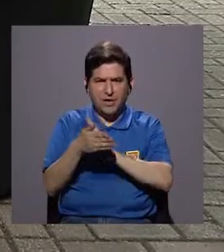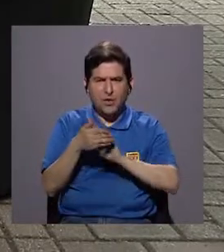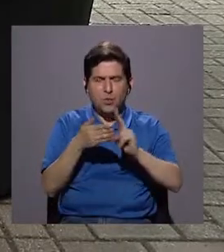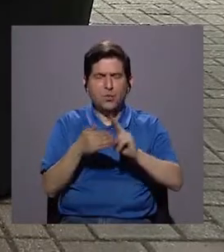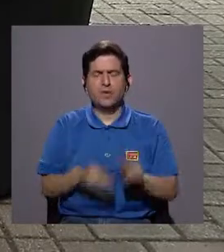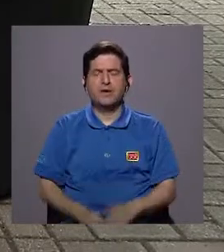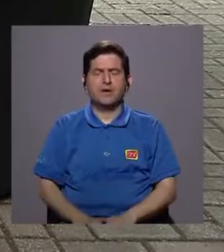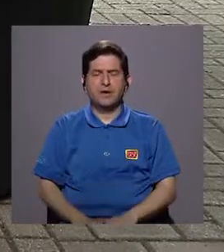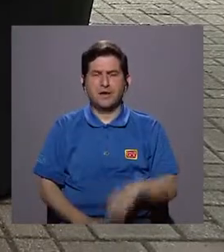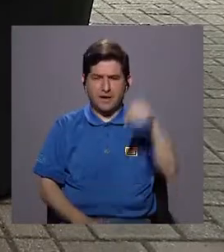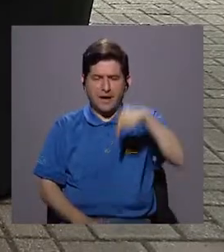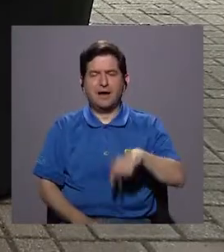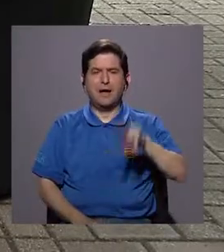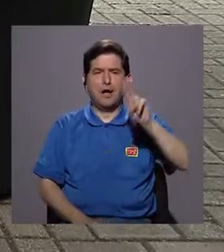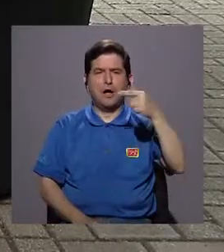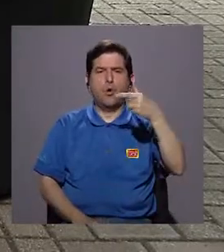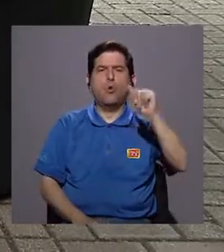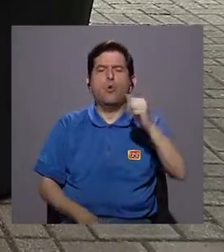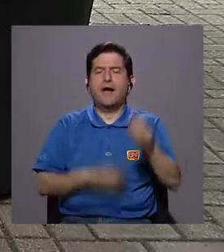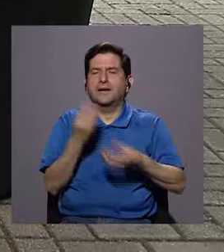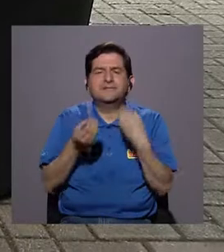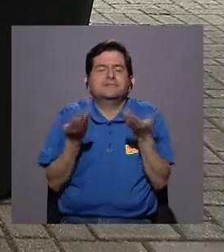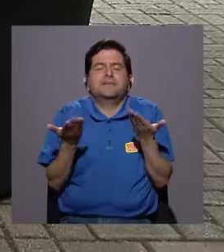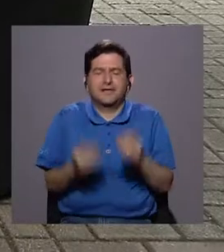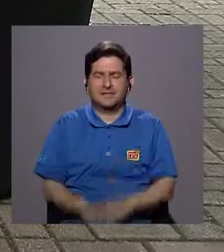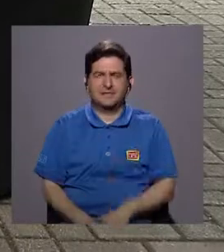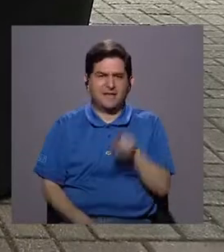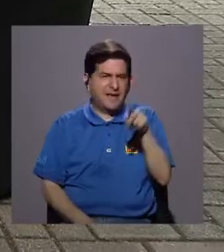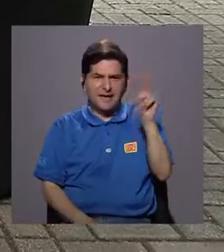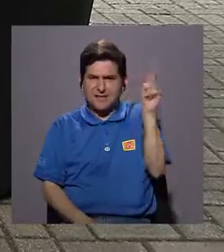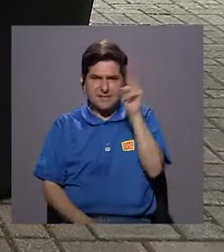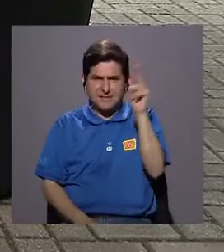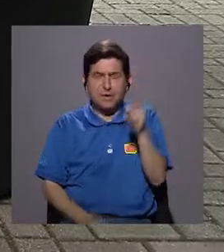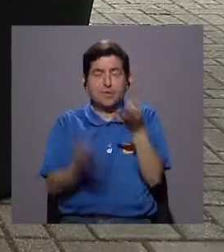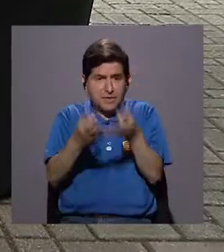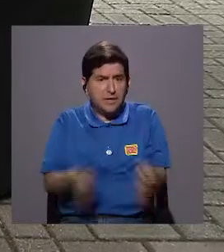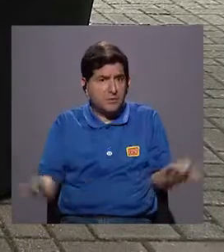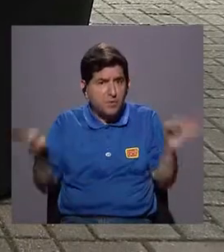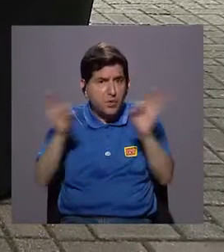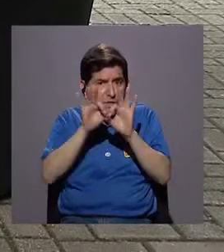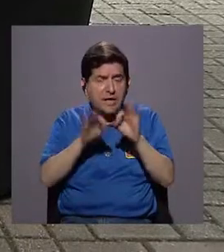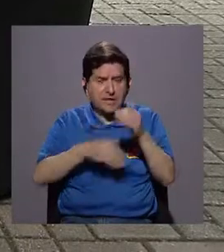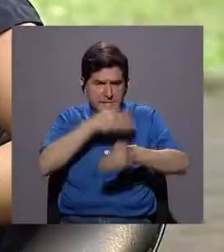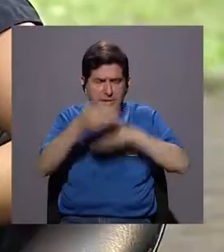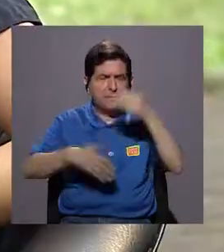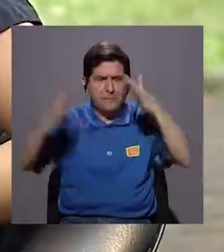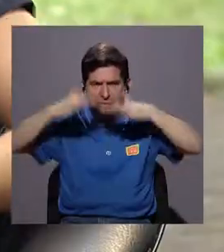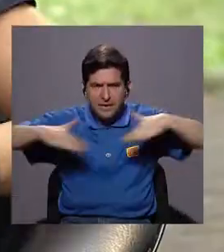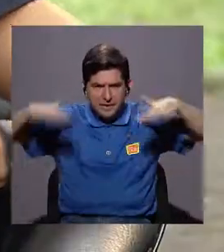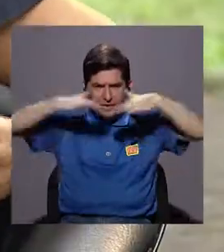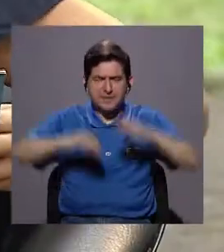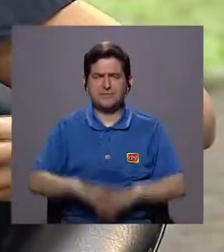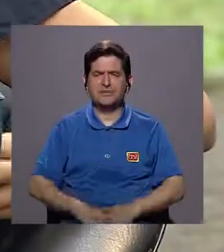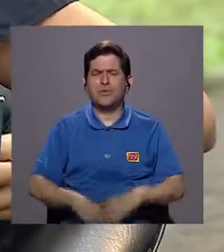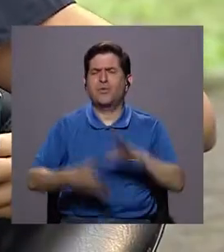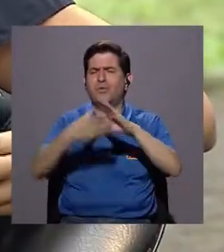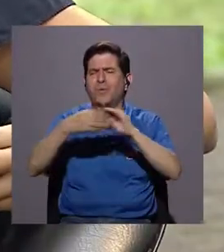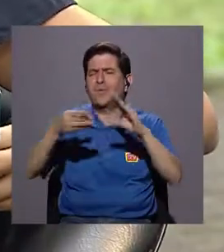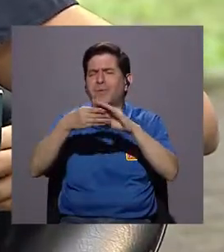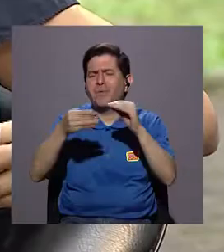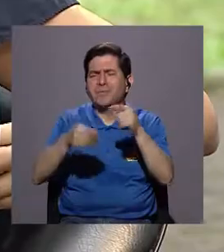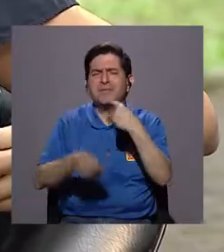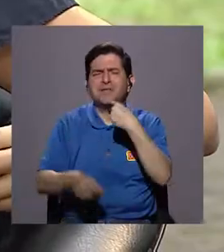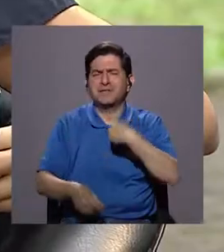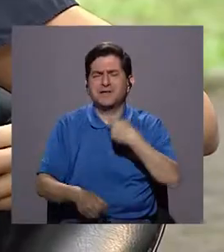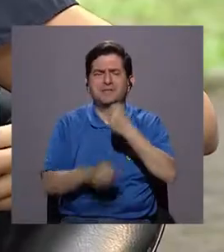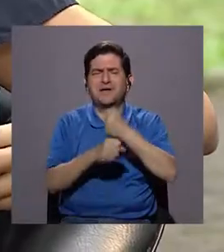Unidad de Gestión Ambiental acá en la UCR, que es una unidad muy importante. Entonces, quisiera que me comentaras